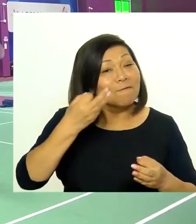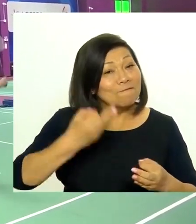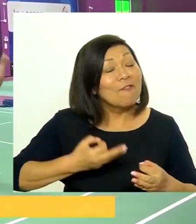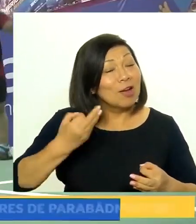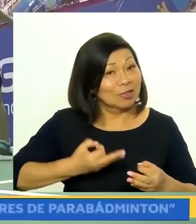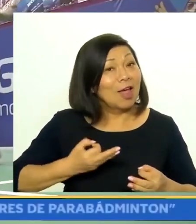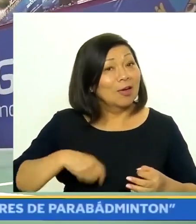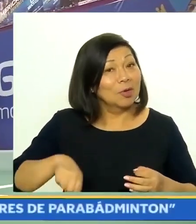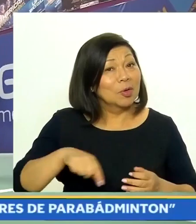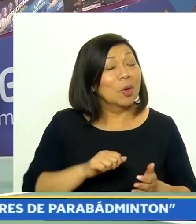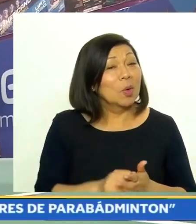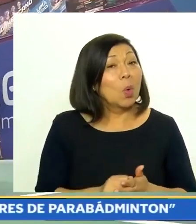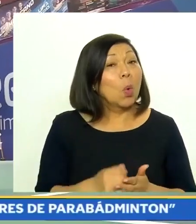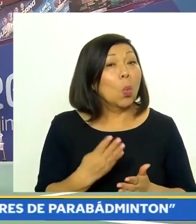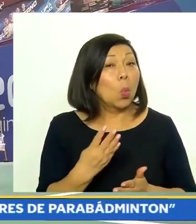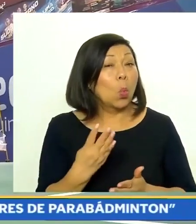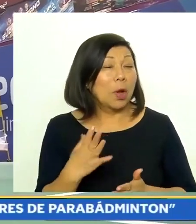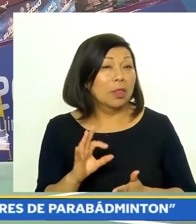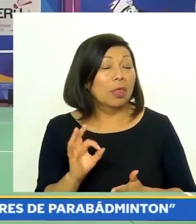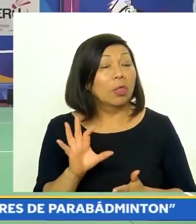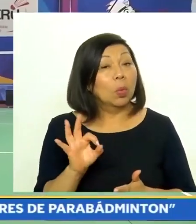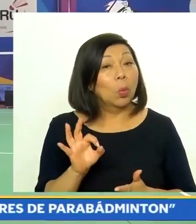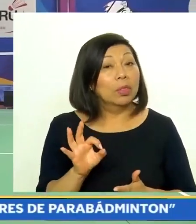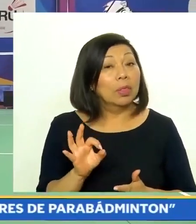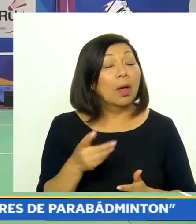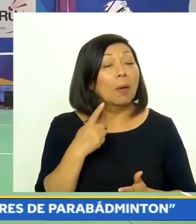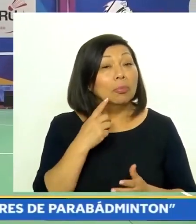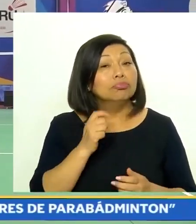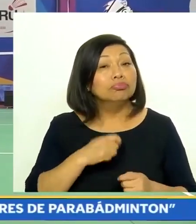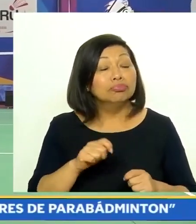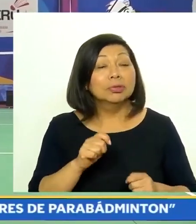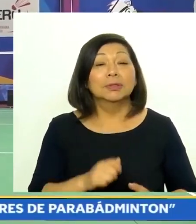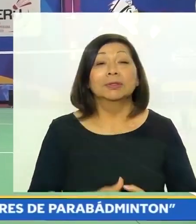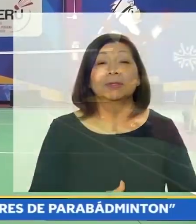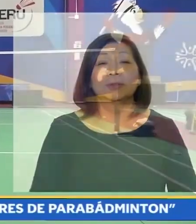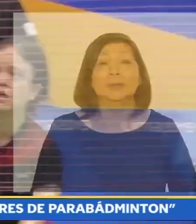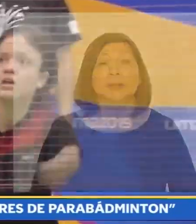realidad, hoy en día somos más entre 40 y 50 jugadores de Paraband.